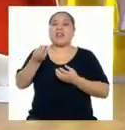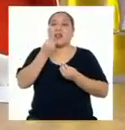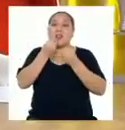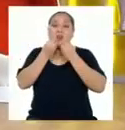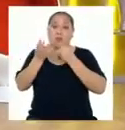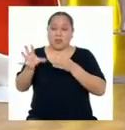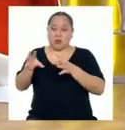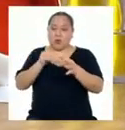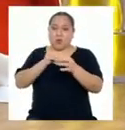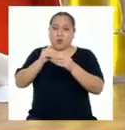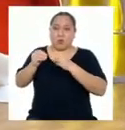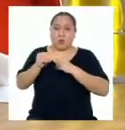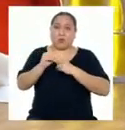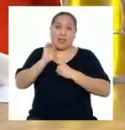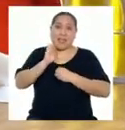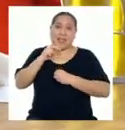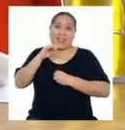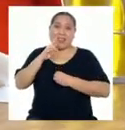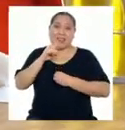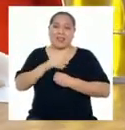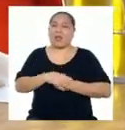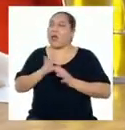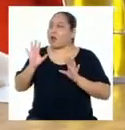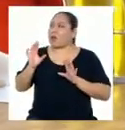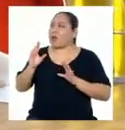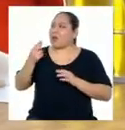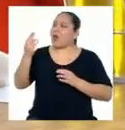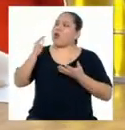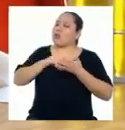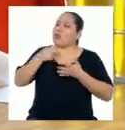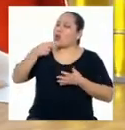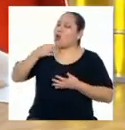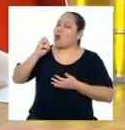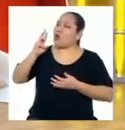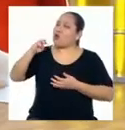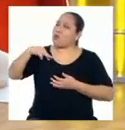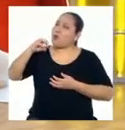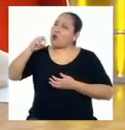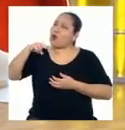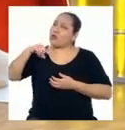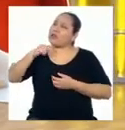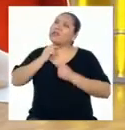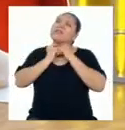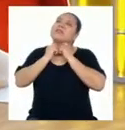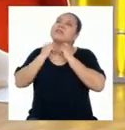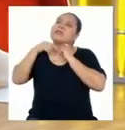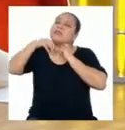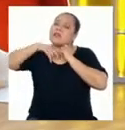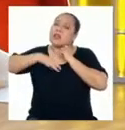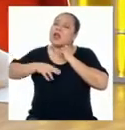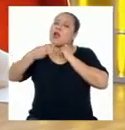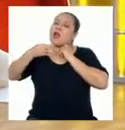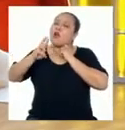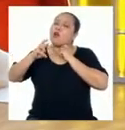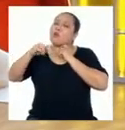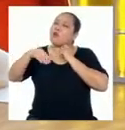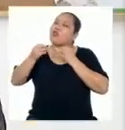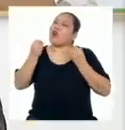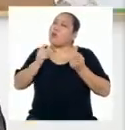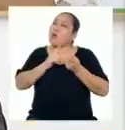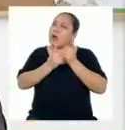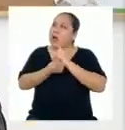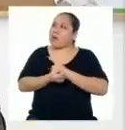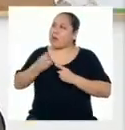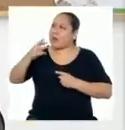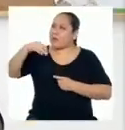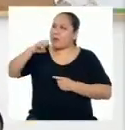Entonces, volviendo a las hormonas, las que son producidas por la tiroides, ¿cómo es que su presencia influye en nuestro metabolismo?